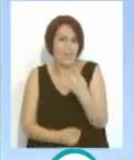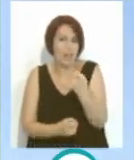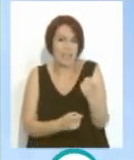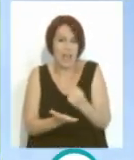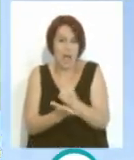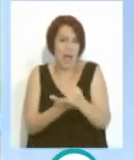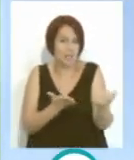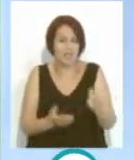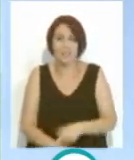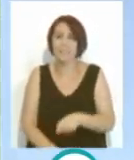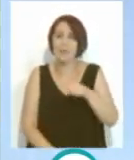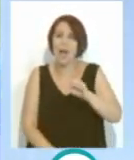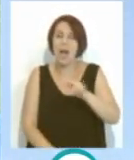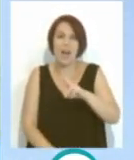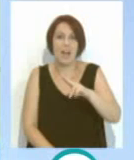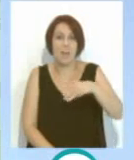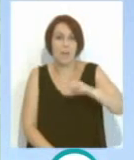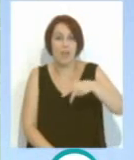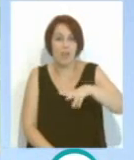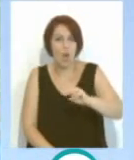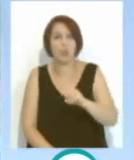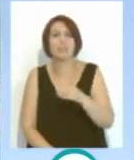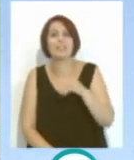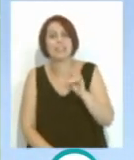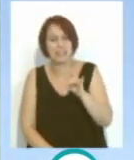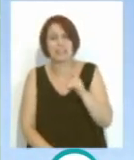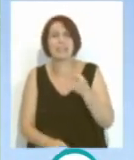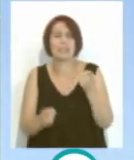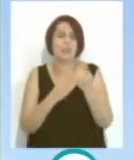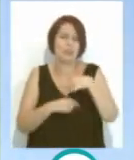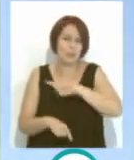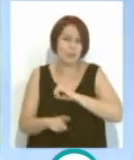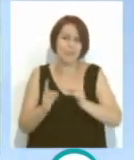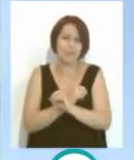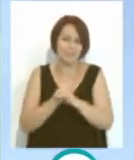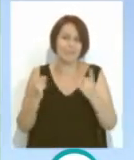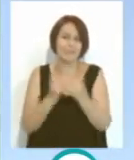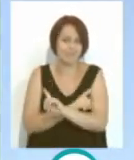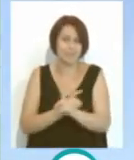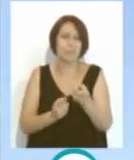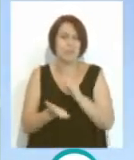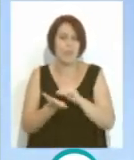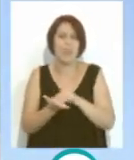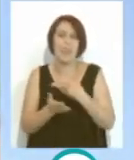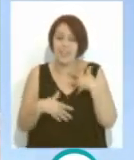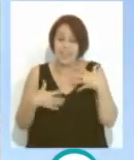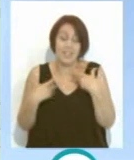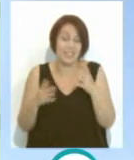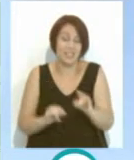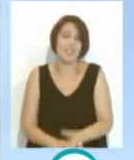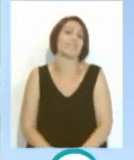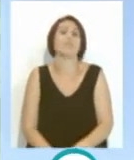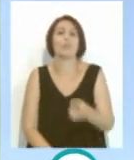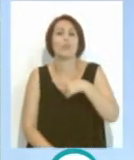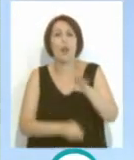Sí, también a Armando estuvo en el puerto. Sí, lo solemos, nos cruzamos varias veces. Y la verdad que da alegría. O que ustedes son de una